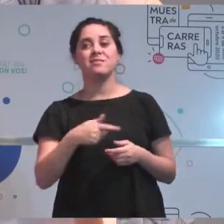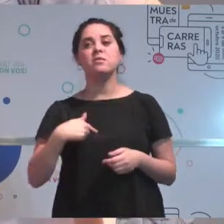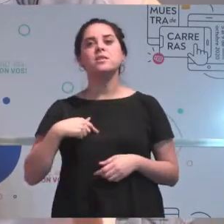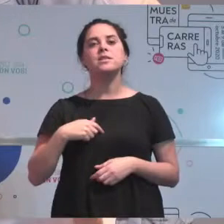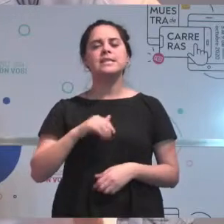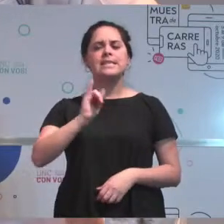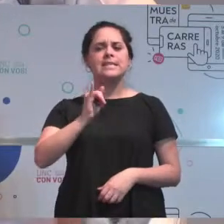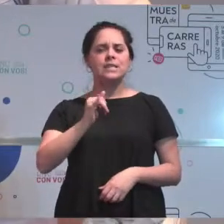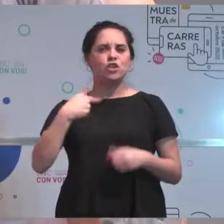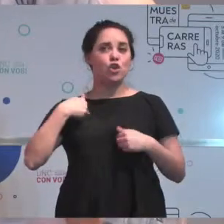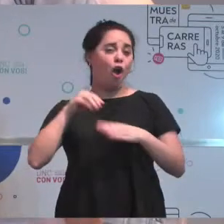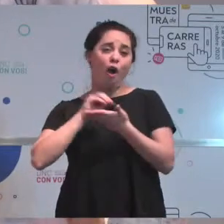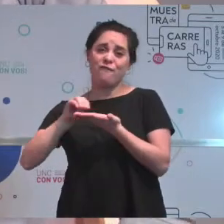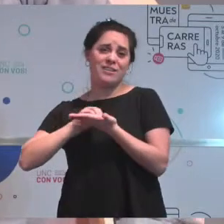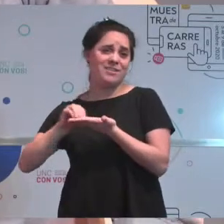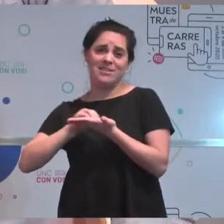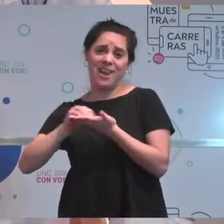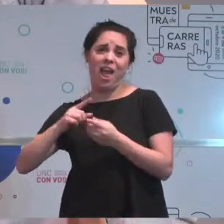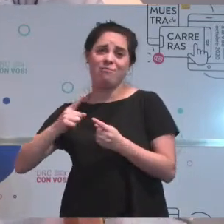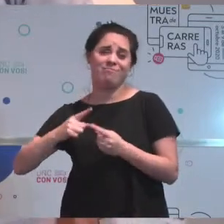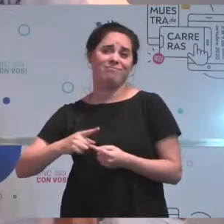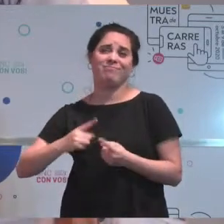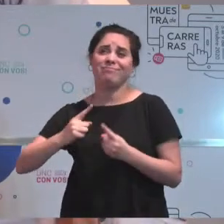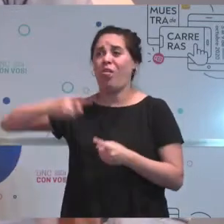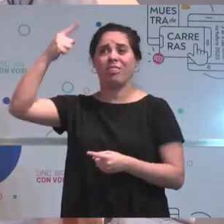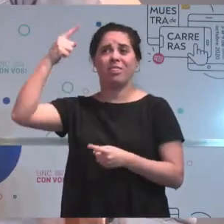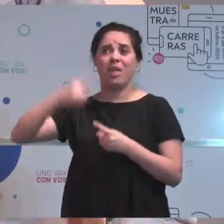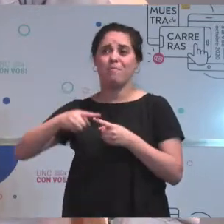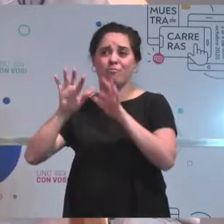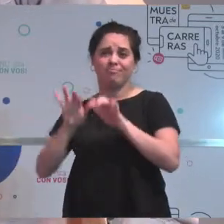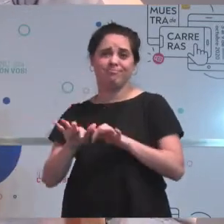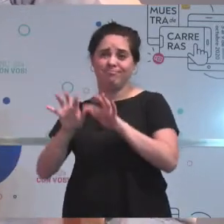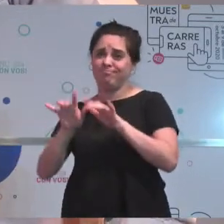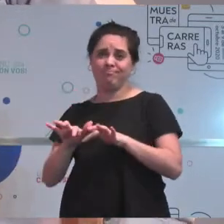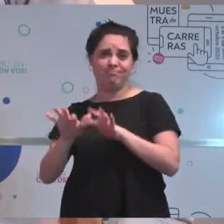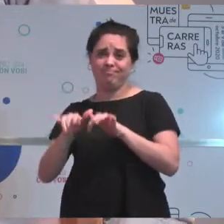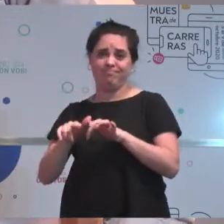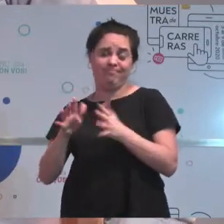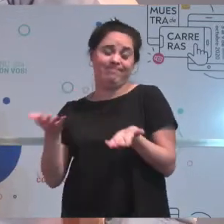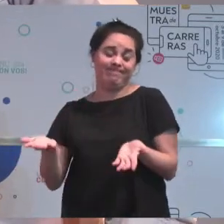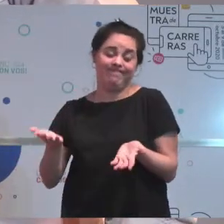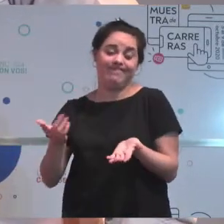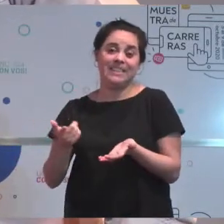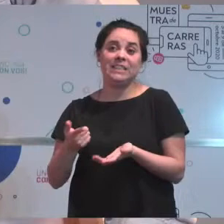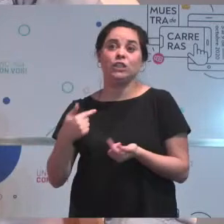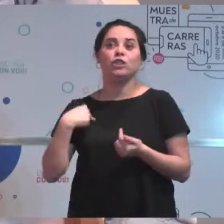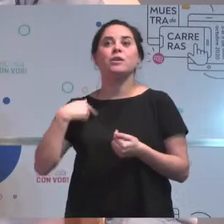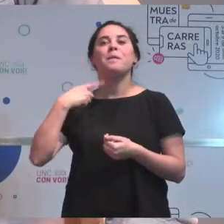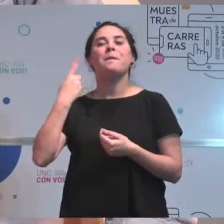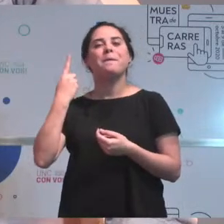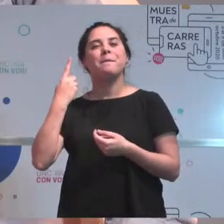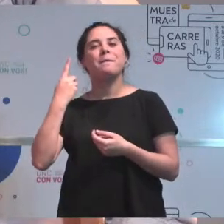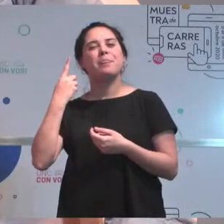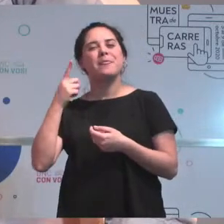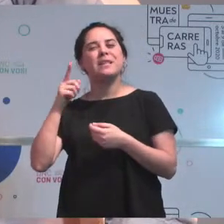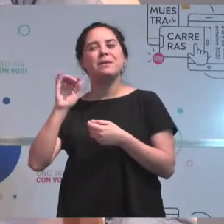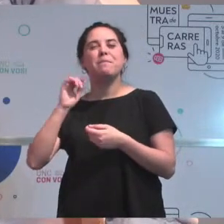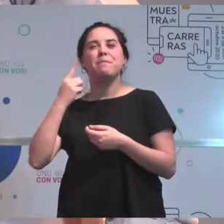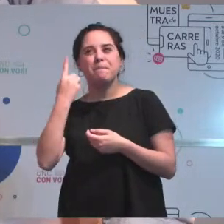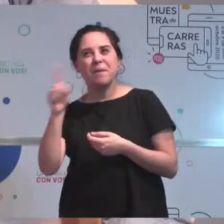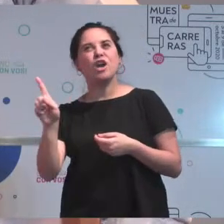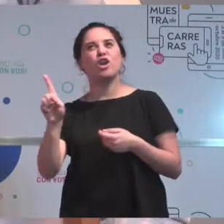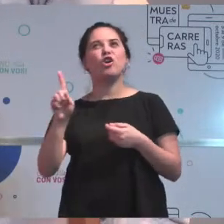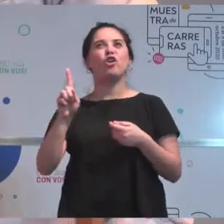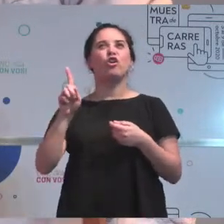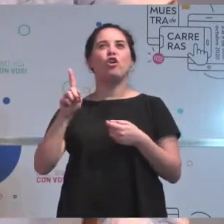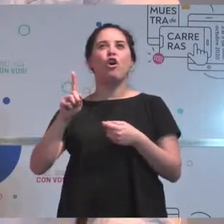estoy en una oficina, trabajando frente a una compu, tengo la ventaja de que no estoy trabajando todos